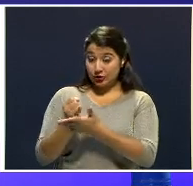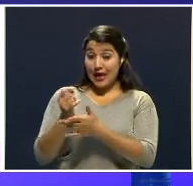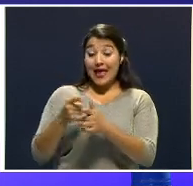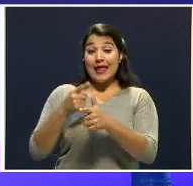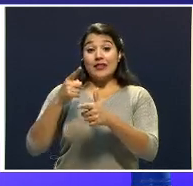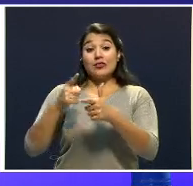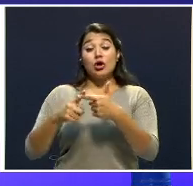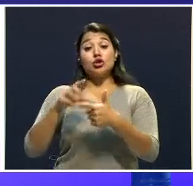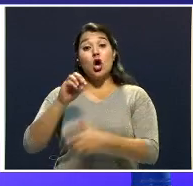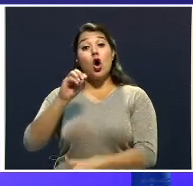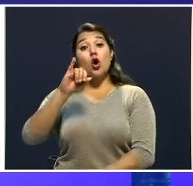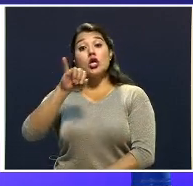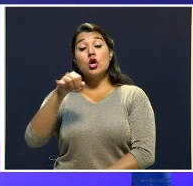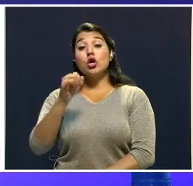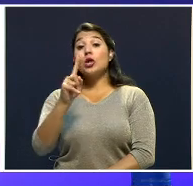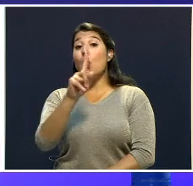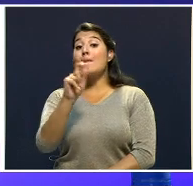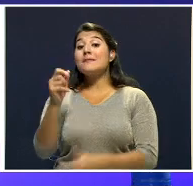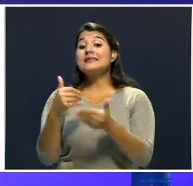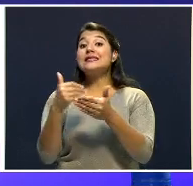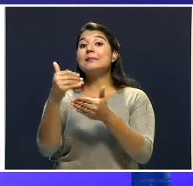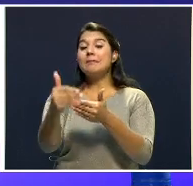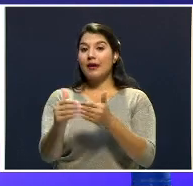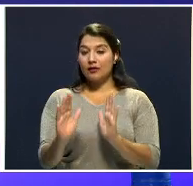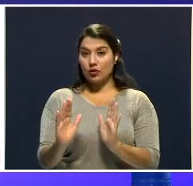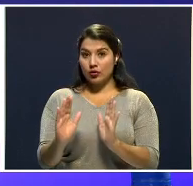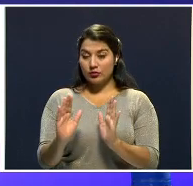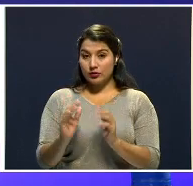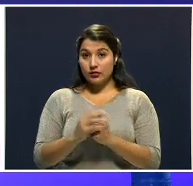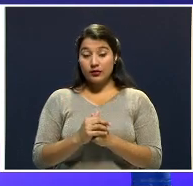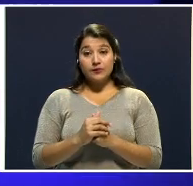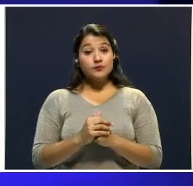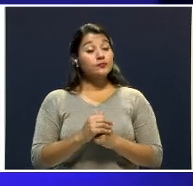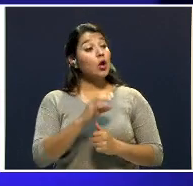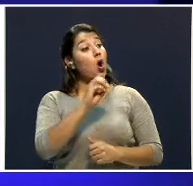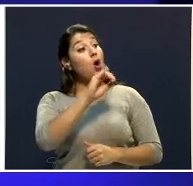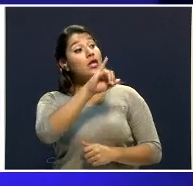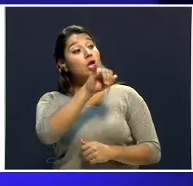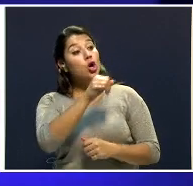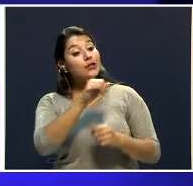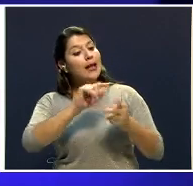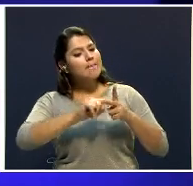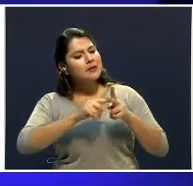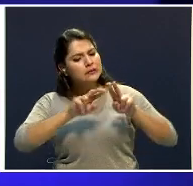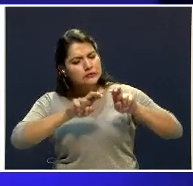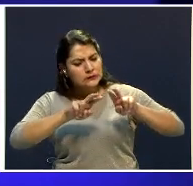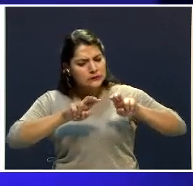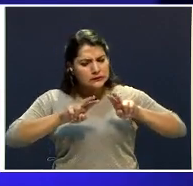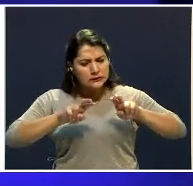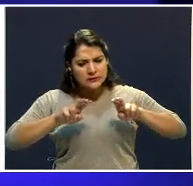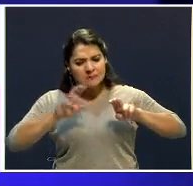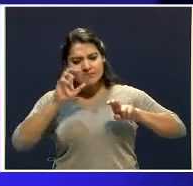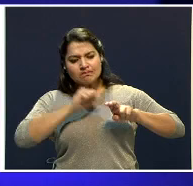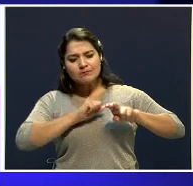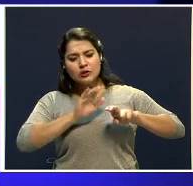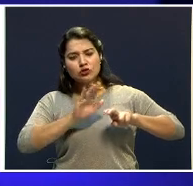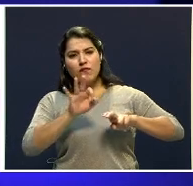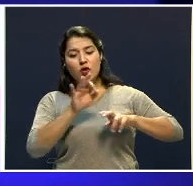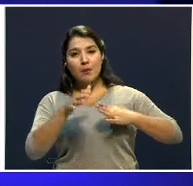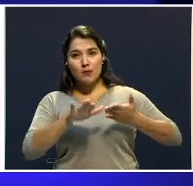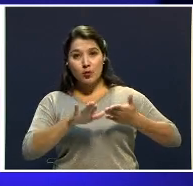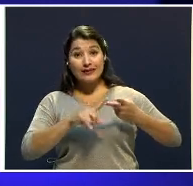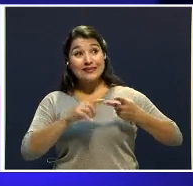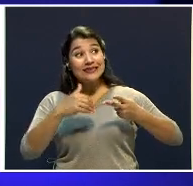ya prácticamente un mes y medio después del homicidio... OIJ hace autopsia y empieza a jalar los hilitos de